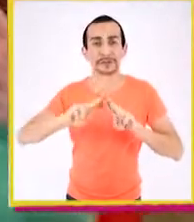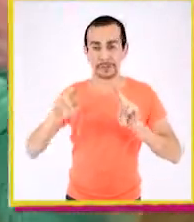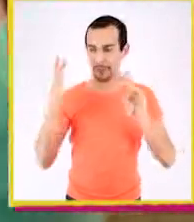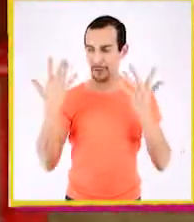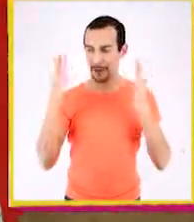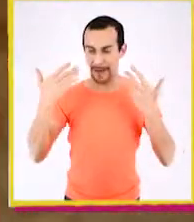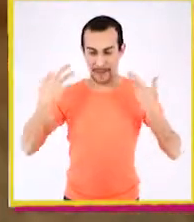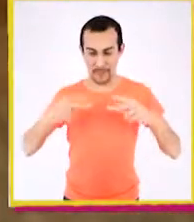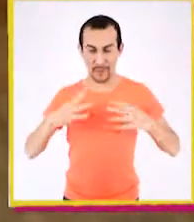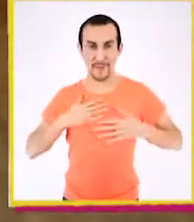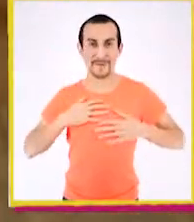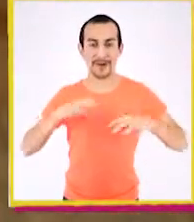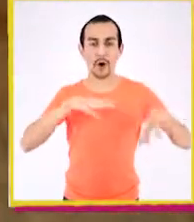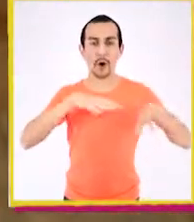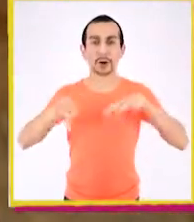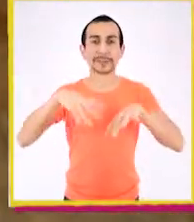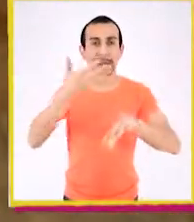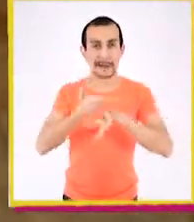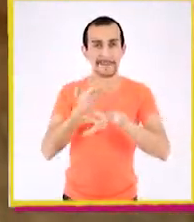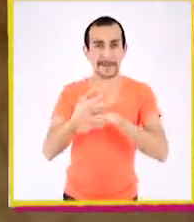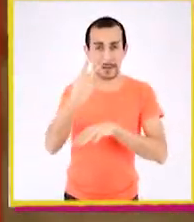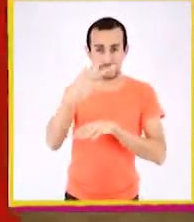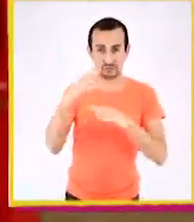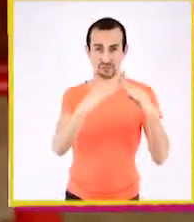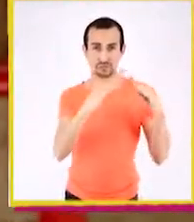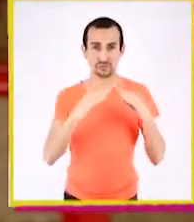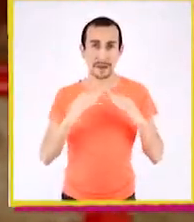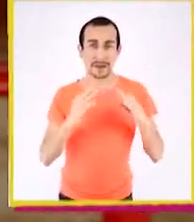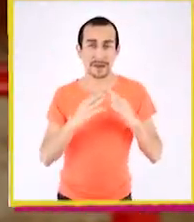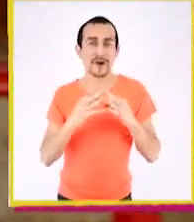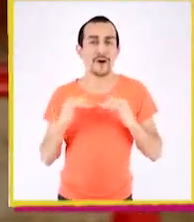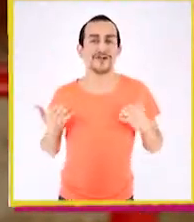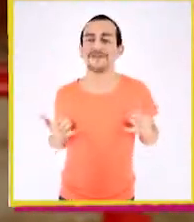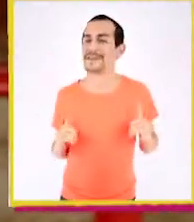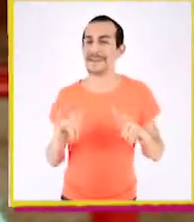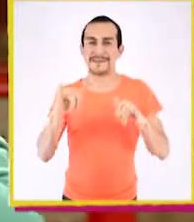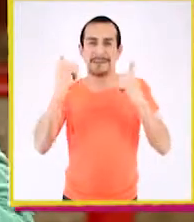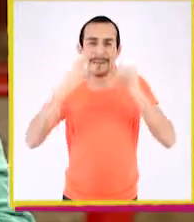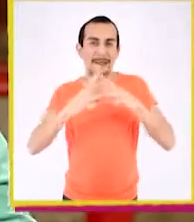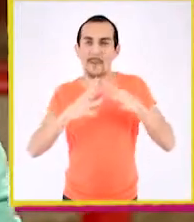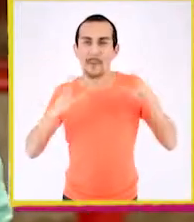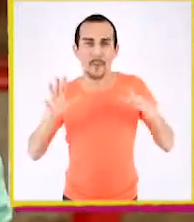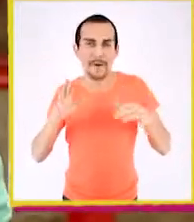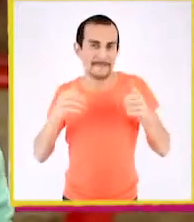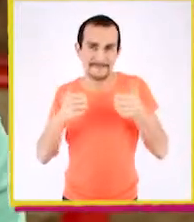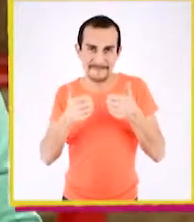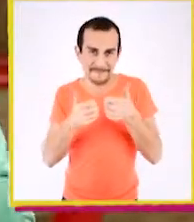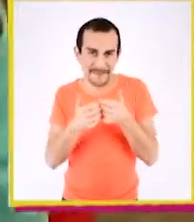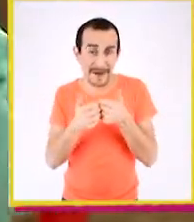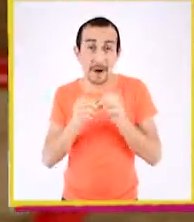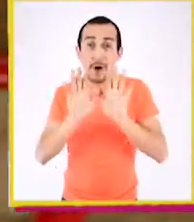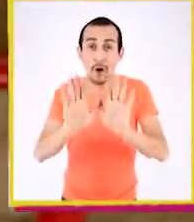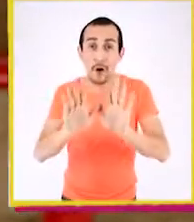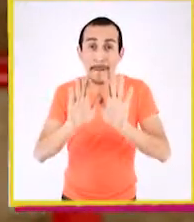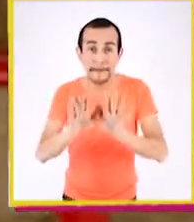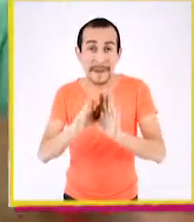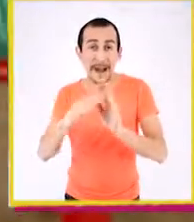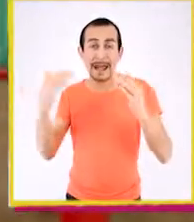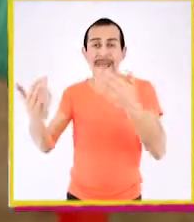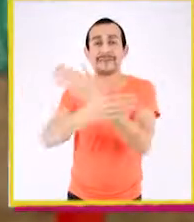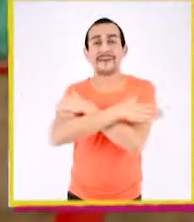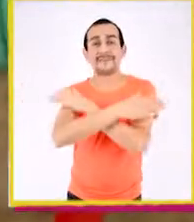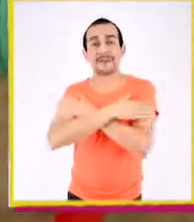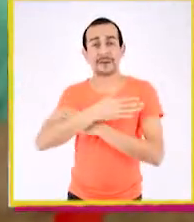hicimos con nuestras propias manos y con materiales que teníamos en nuestra casa. Lo pasamos increíble. ¡Los espero!